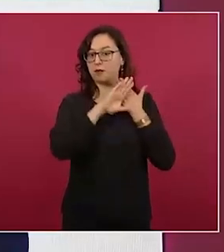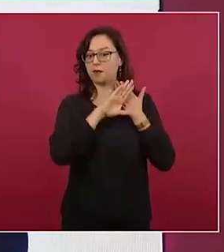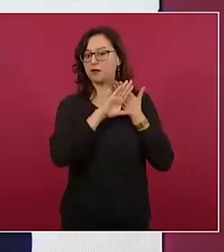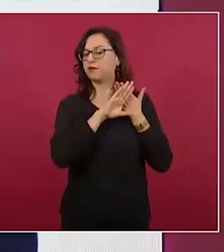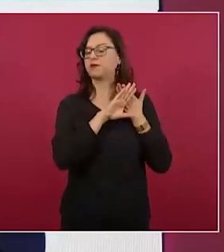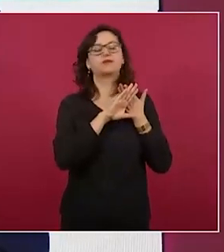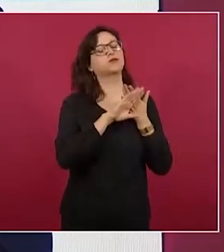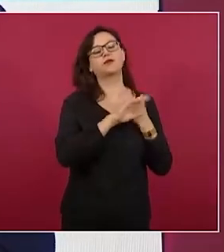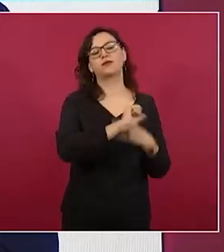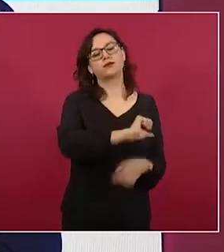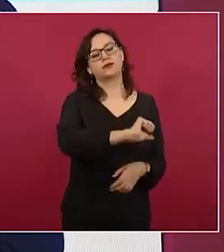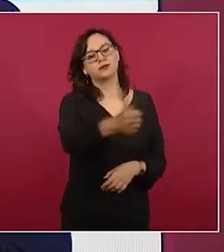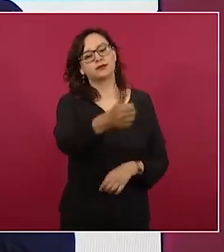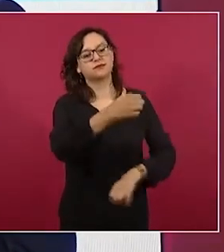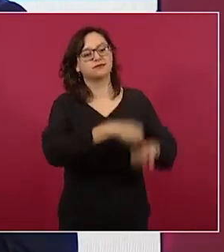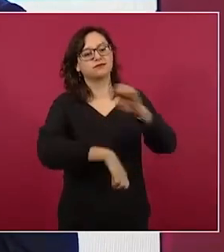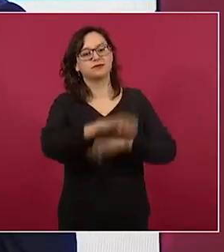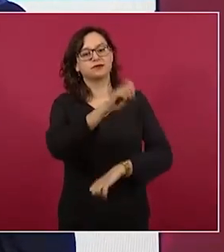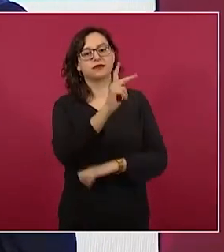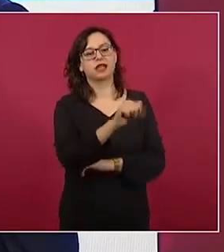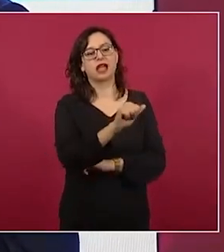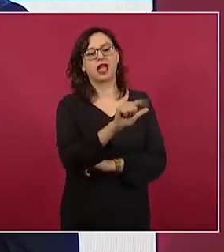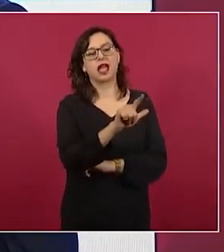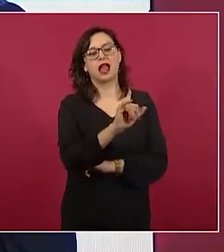Calica, Vulcan,